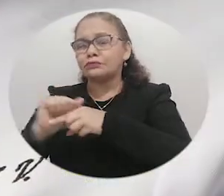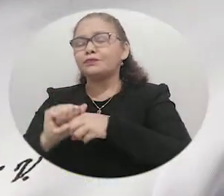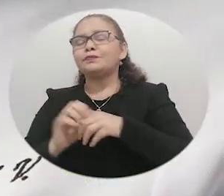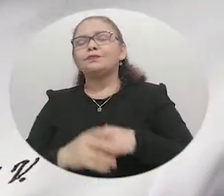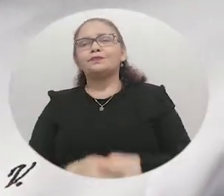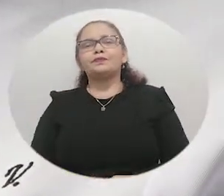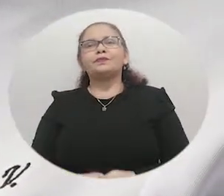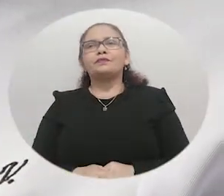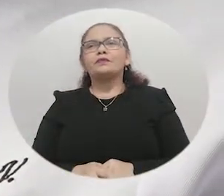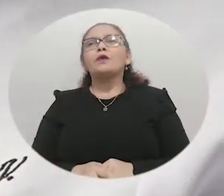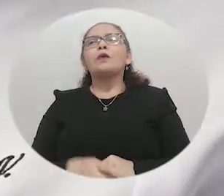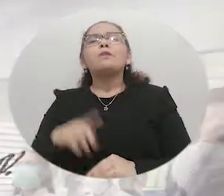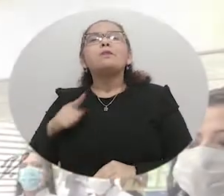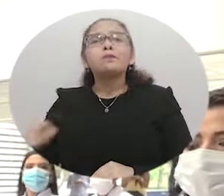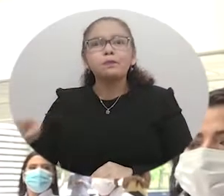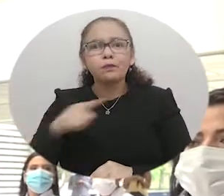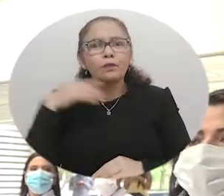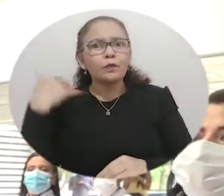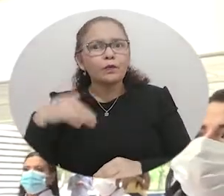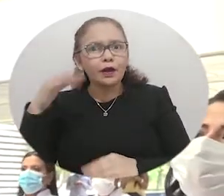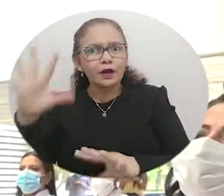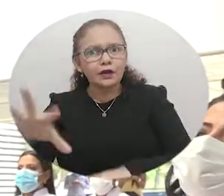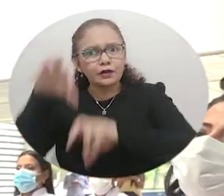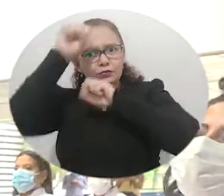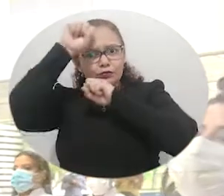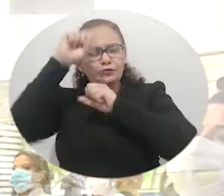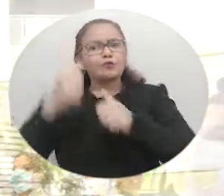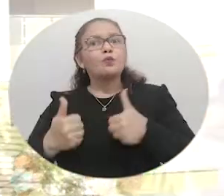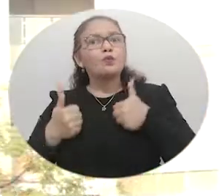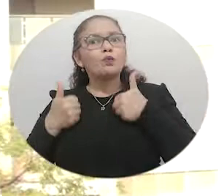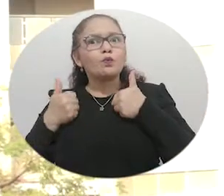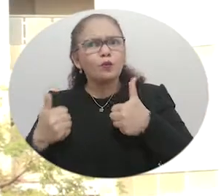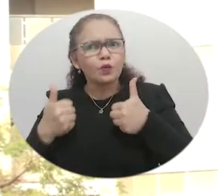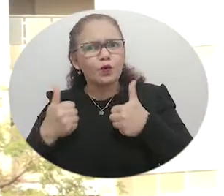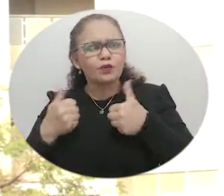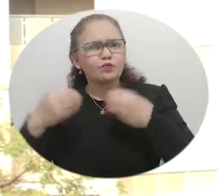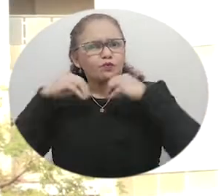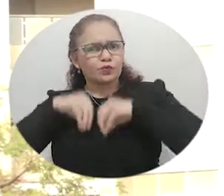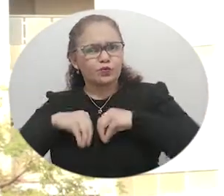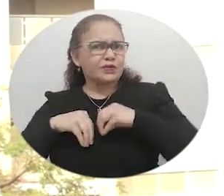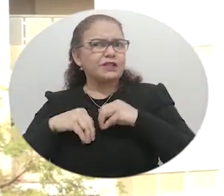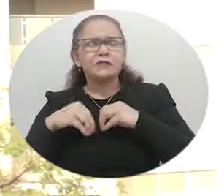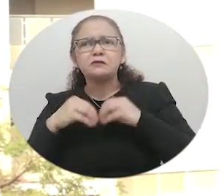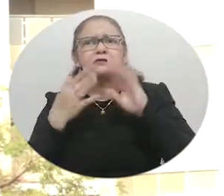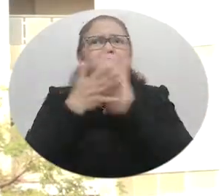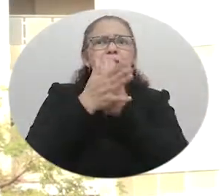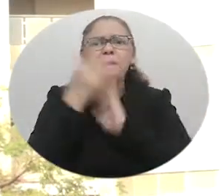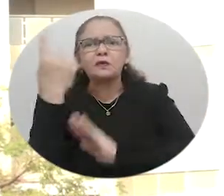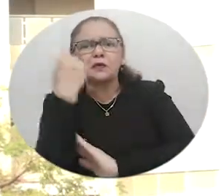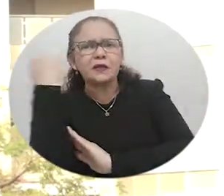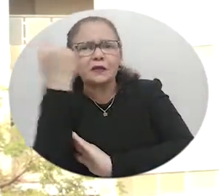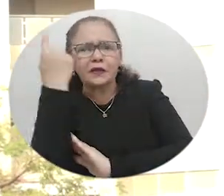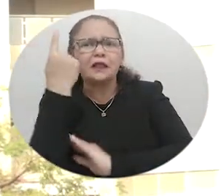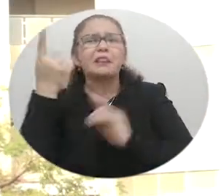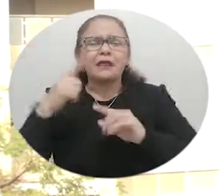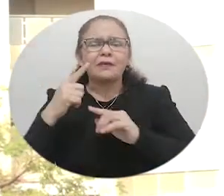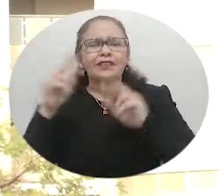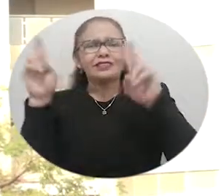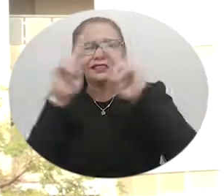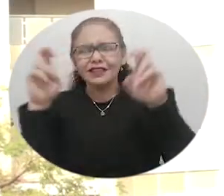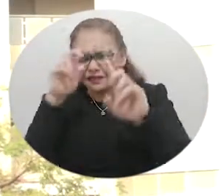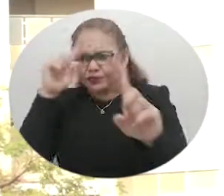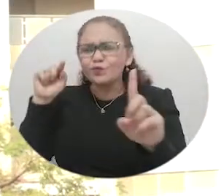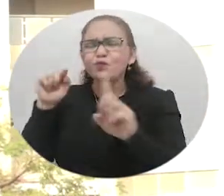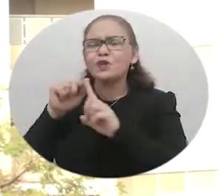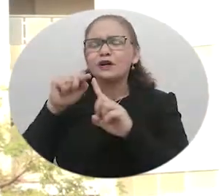son estudiantes que tienen unos conocimientos y unas bases muy fuertes en temas básicos y en